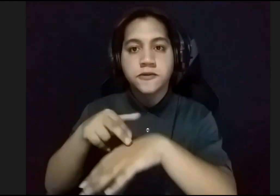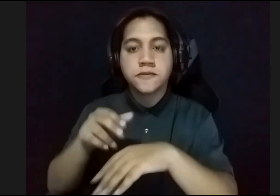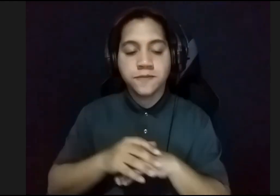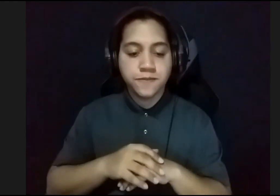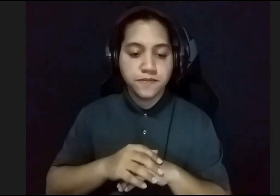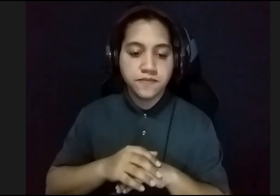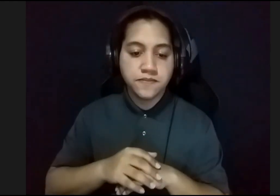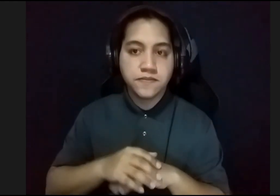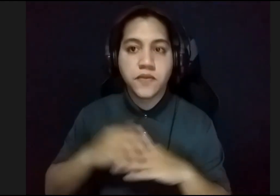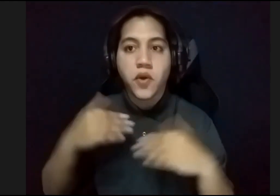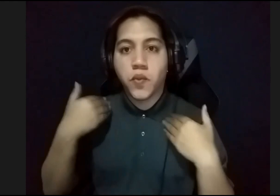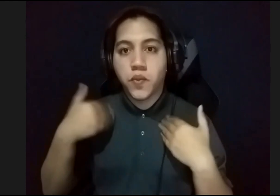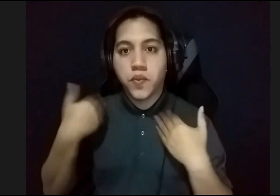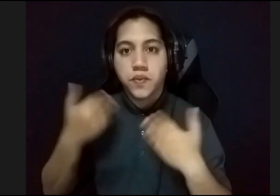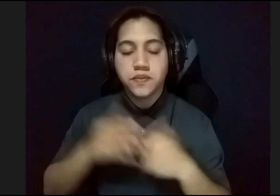Jovencito.